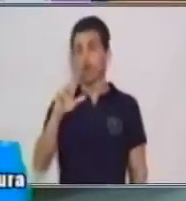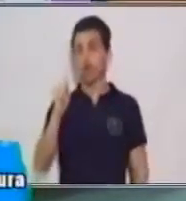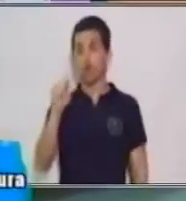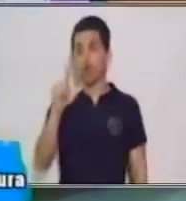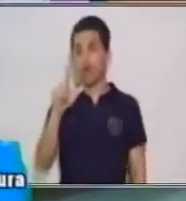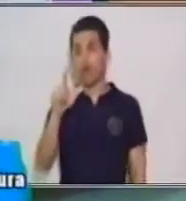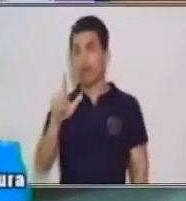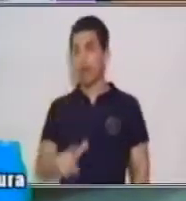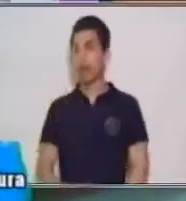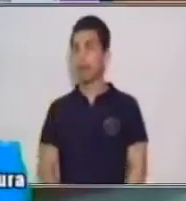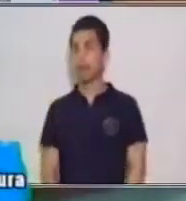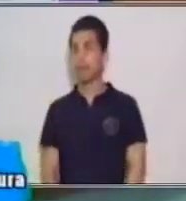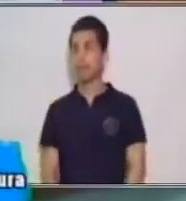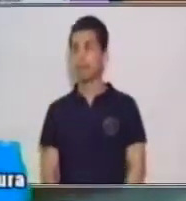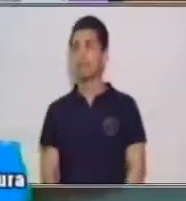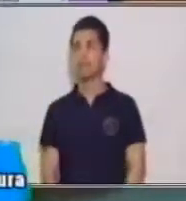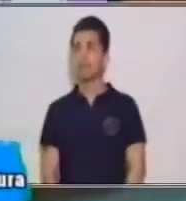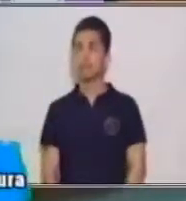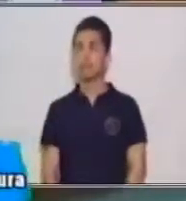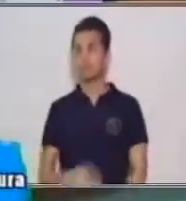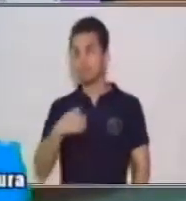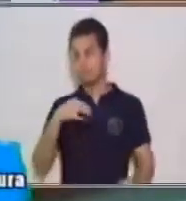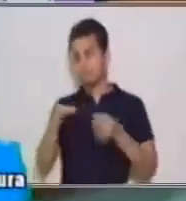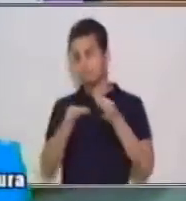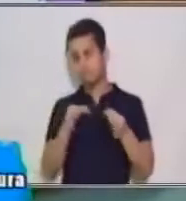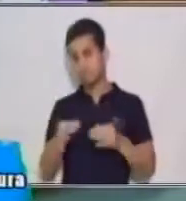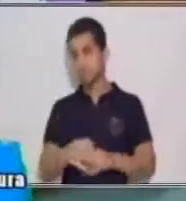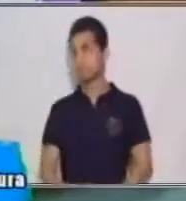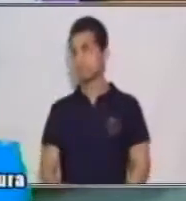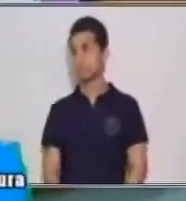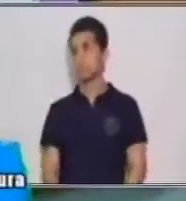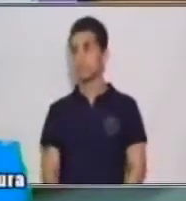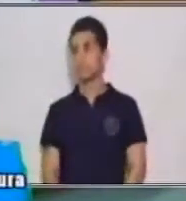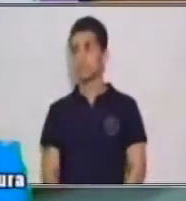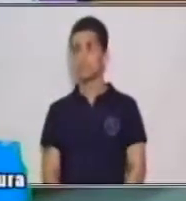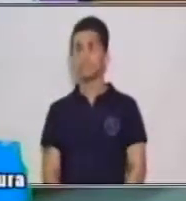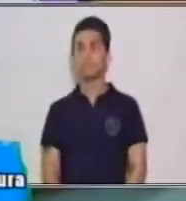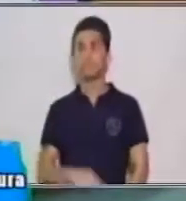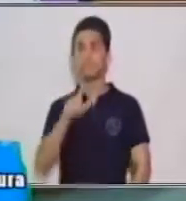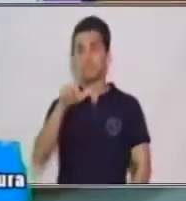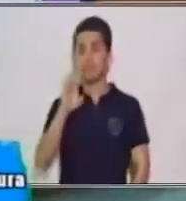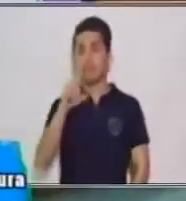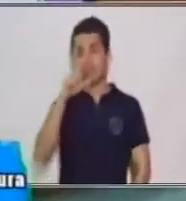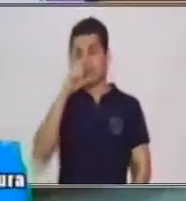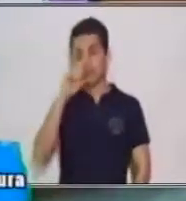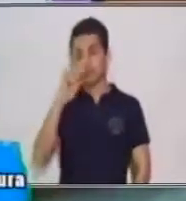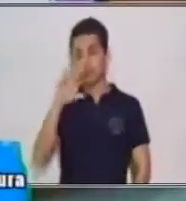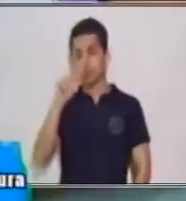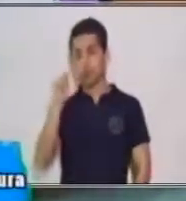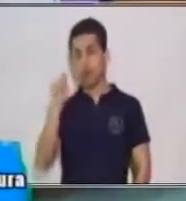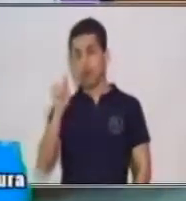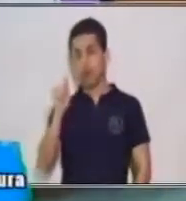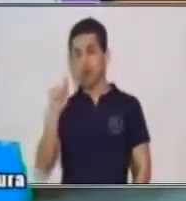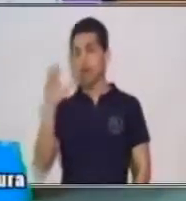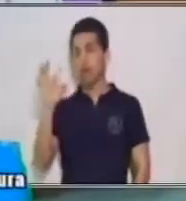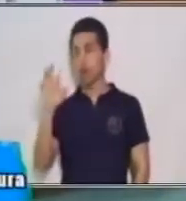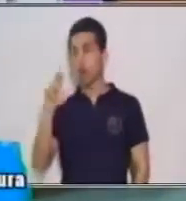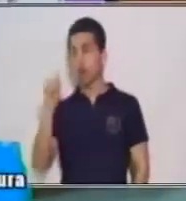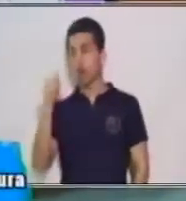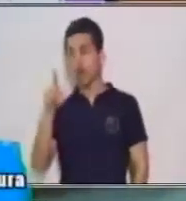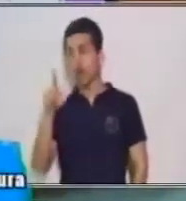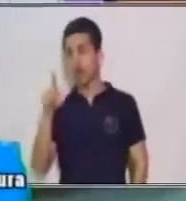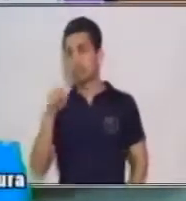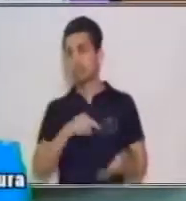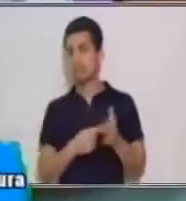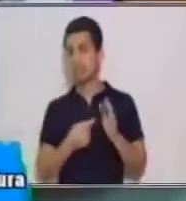lectura? ¿No? Bien, te explico entonces. Este tipo de lectura es cuando varias personas están